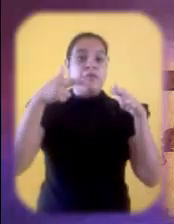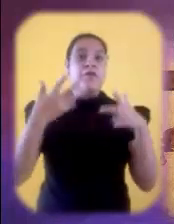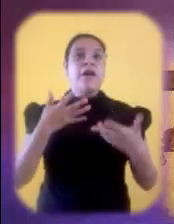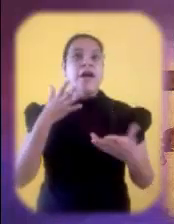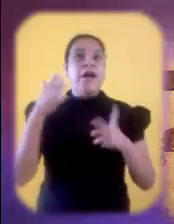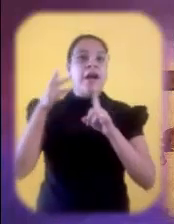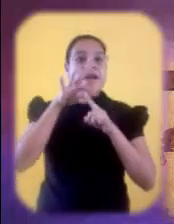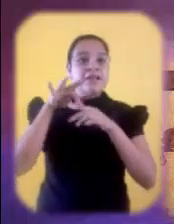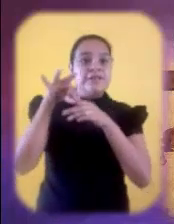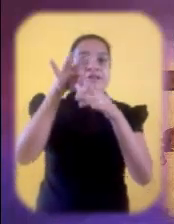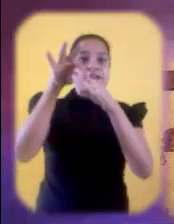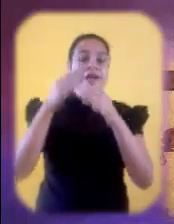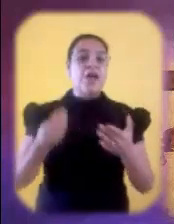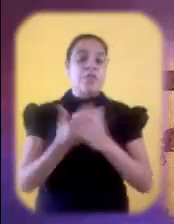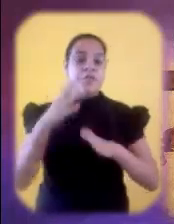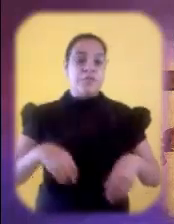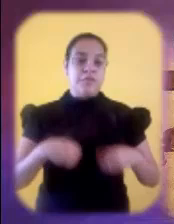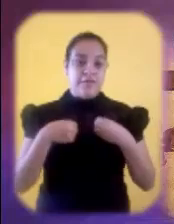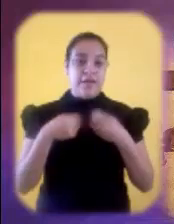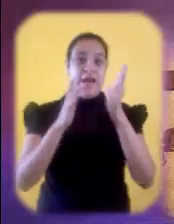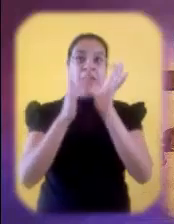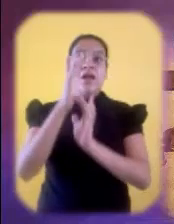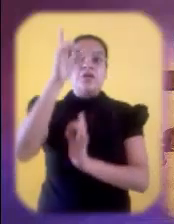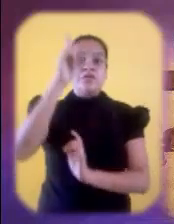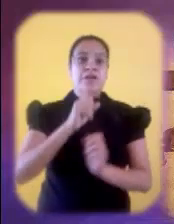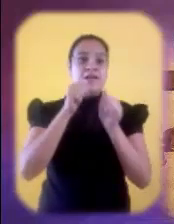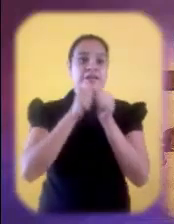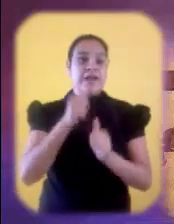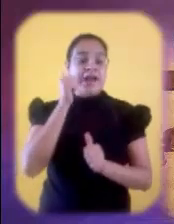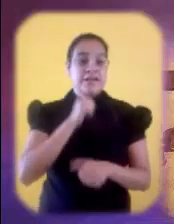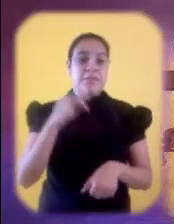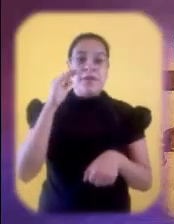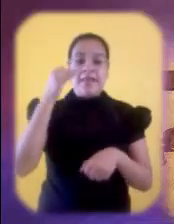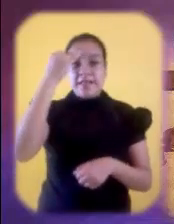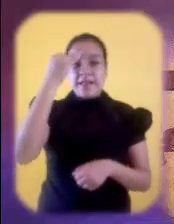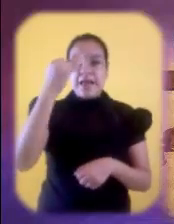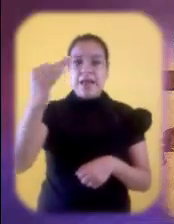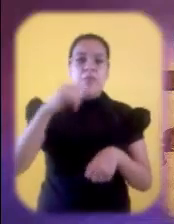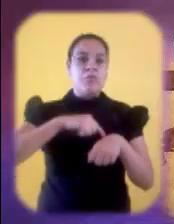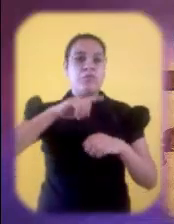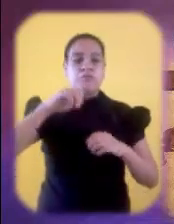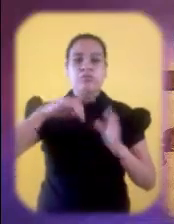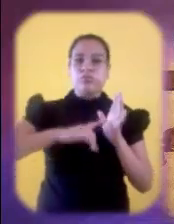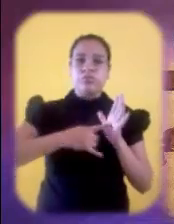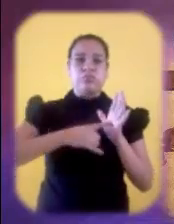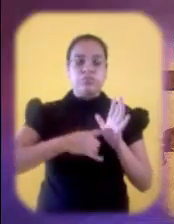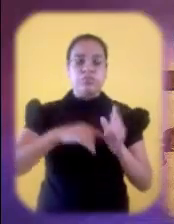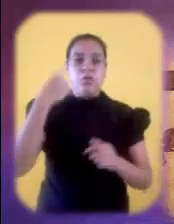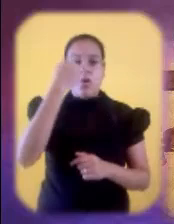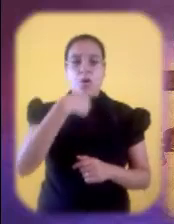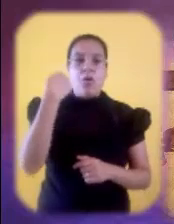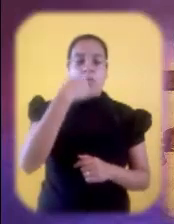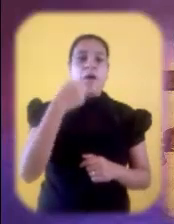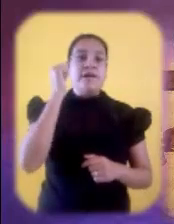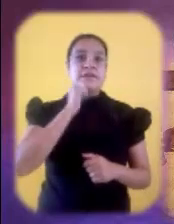que nos llevará por senderos nuevos de vida. Queda su presencia dinámica y constante, pues cada hora y momento